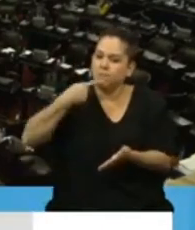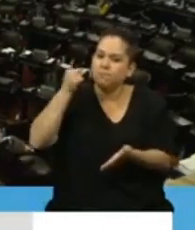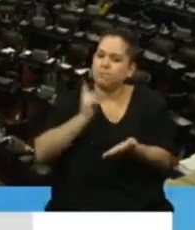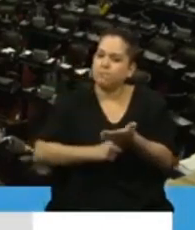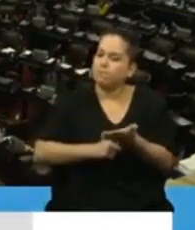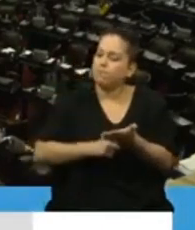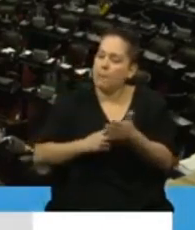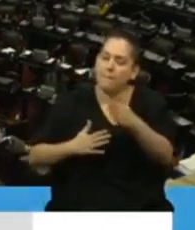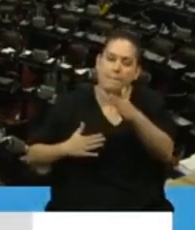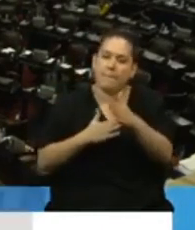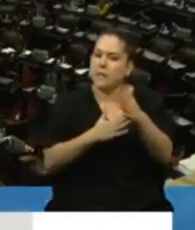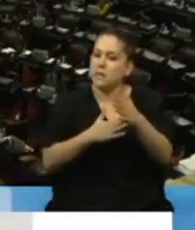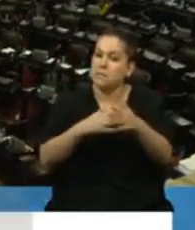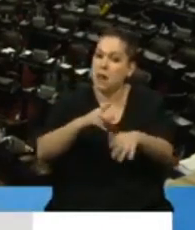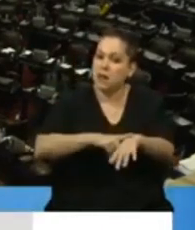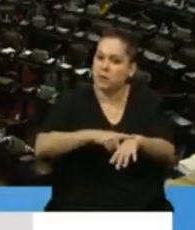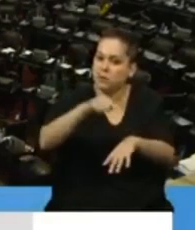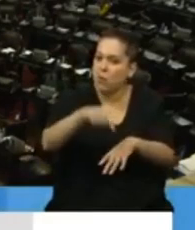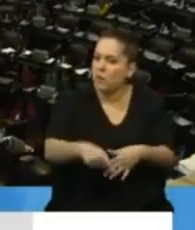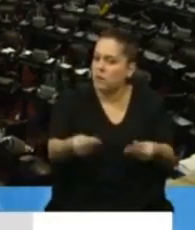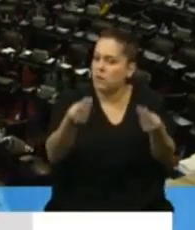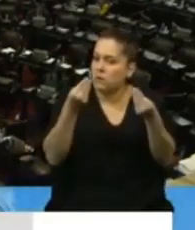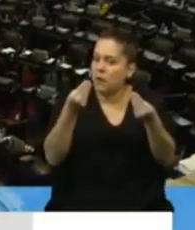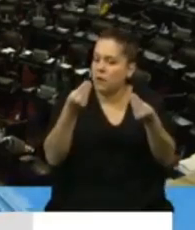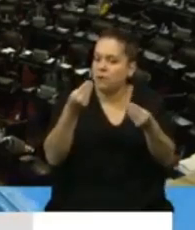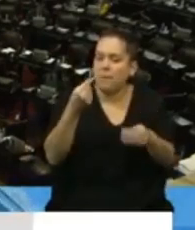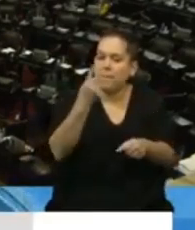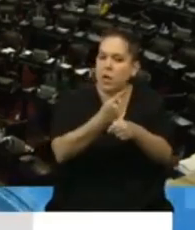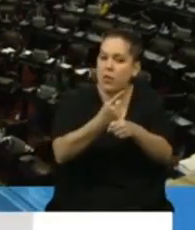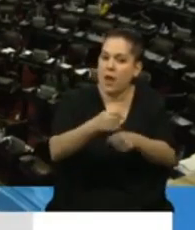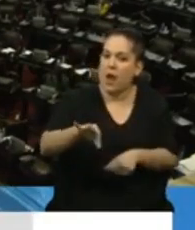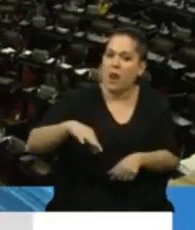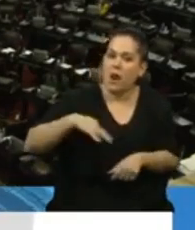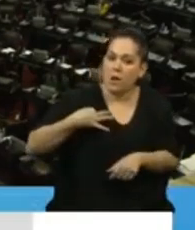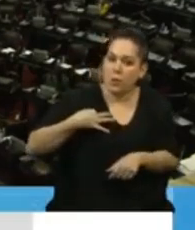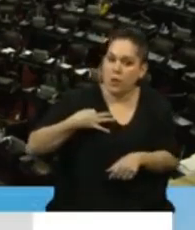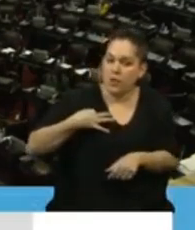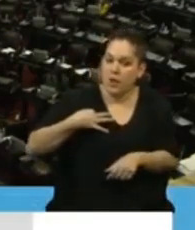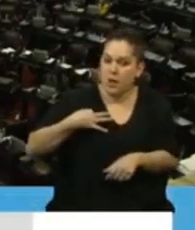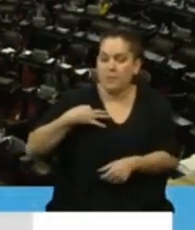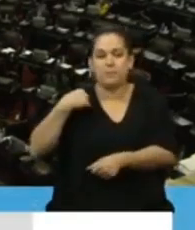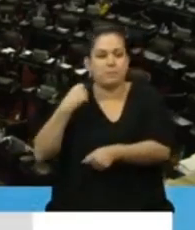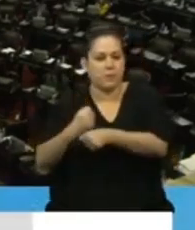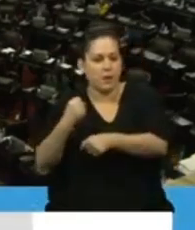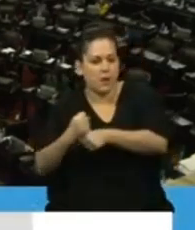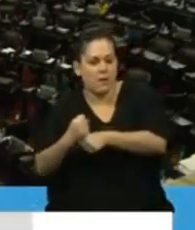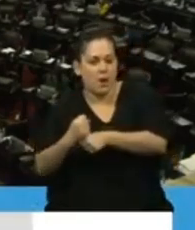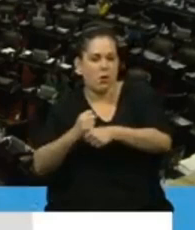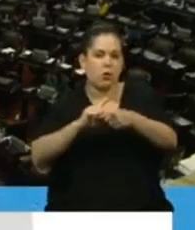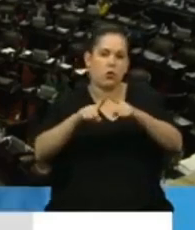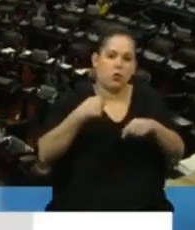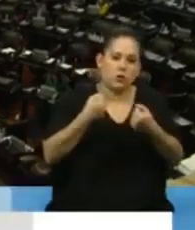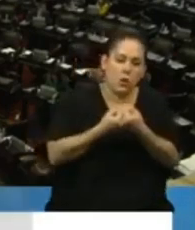fundamentales en este momento son la vida y el trabajo, el consenso